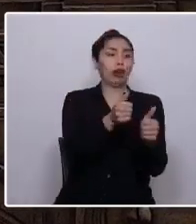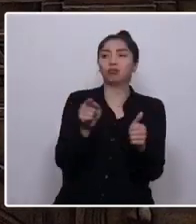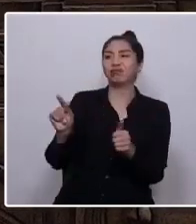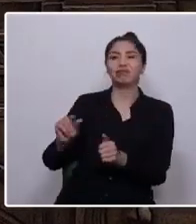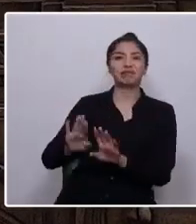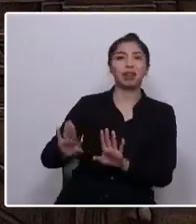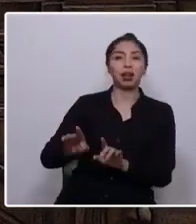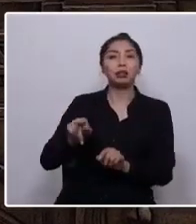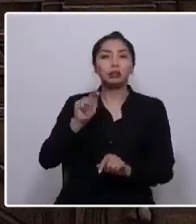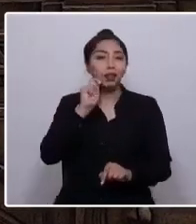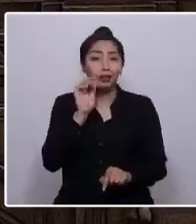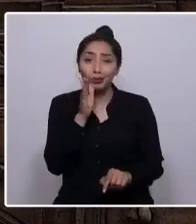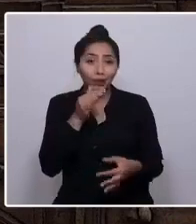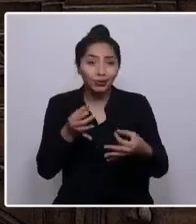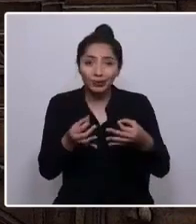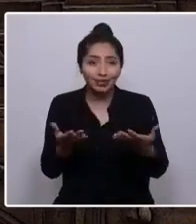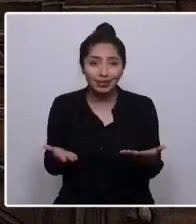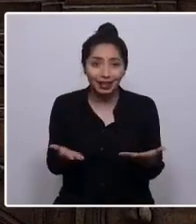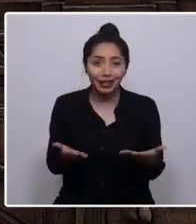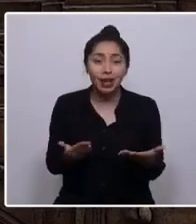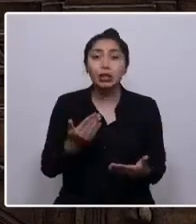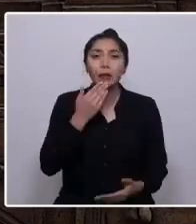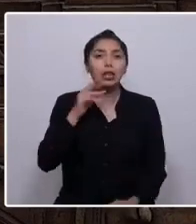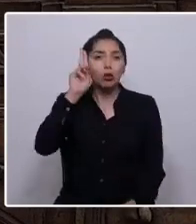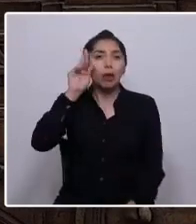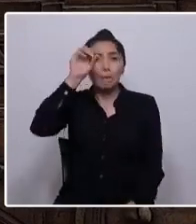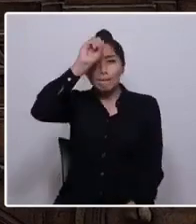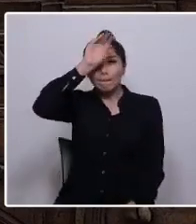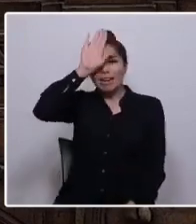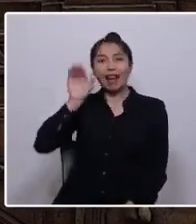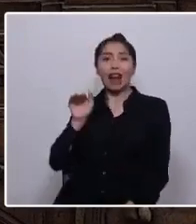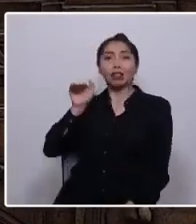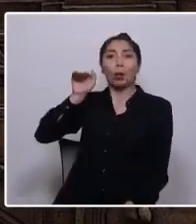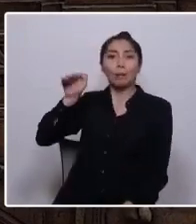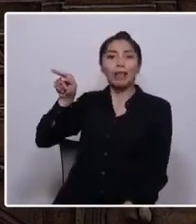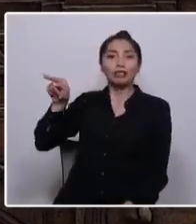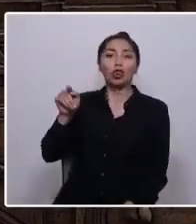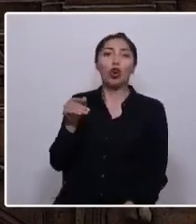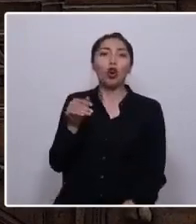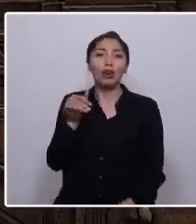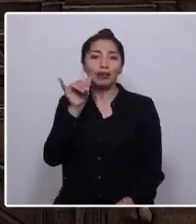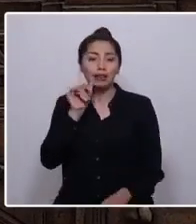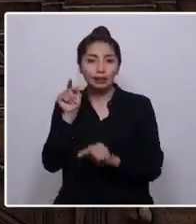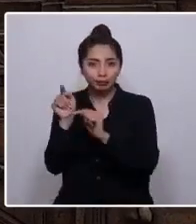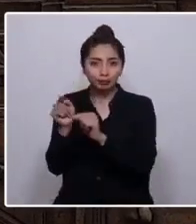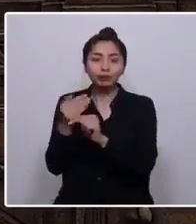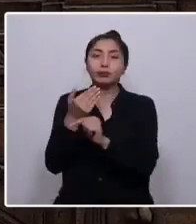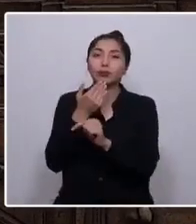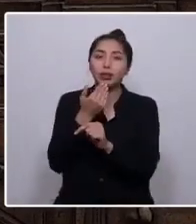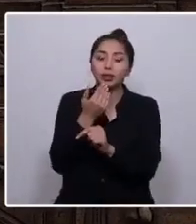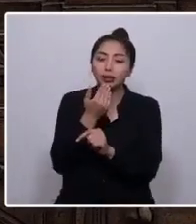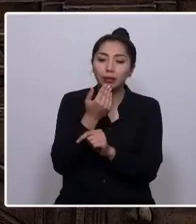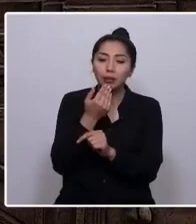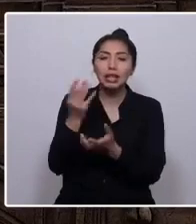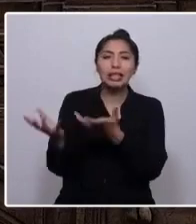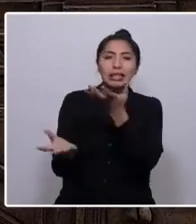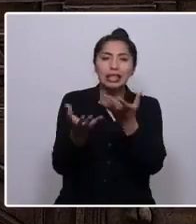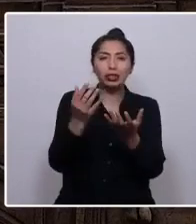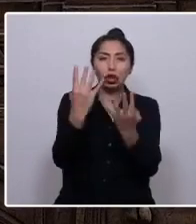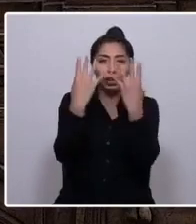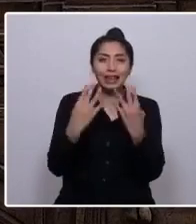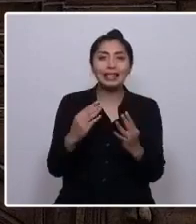Recordemos a las niñas de alto auspicio, el horror de los jóvenes de Antuco, el incendio de la cárcel de San Miguel,